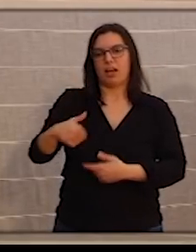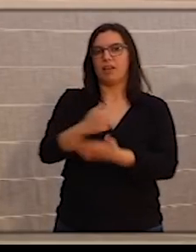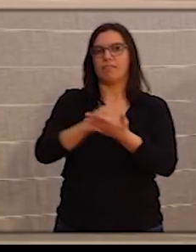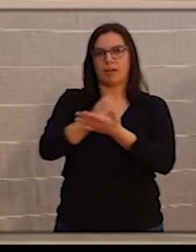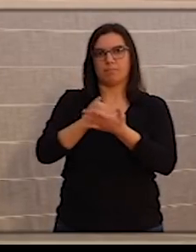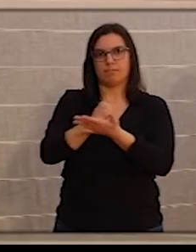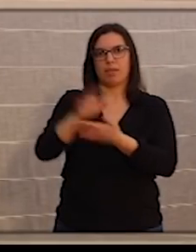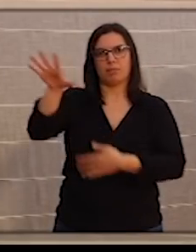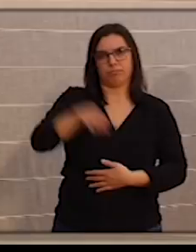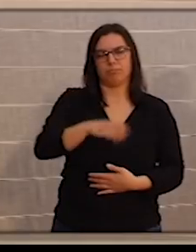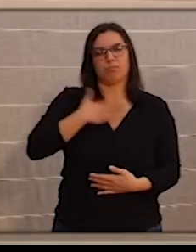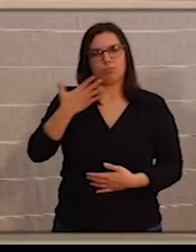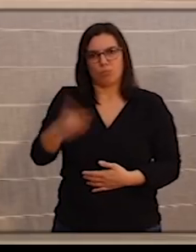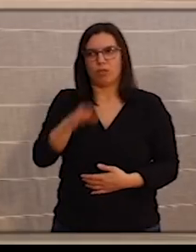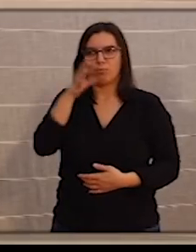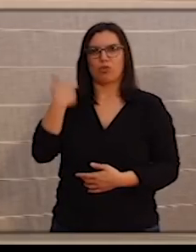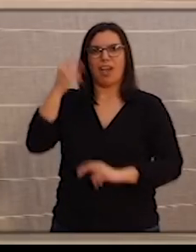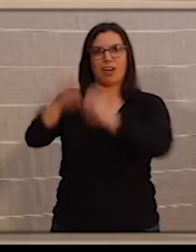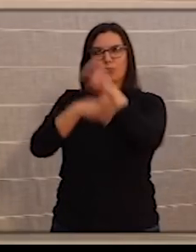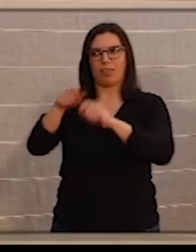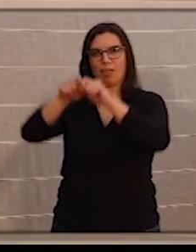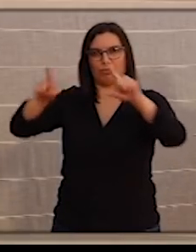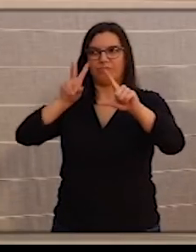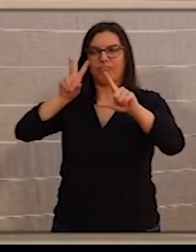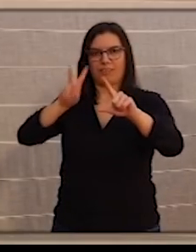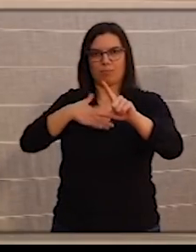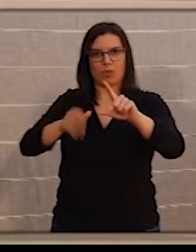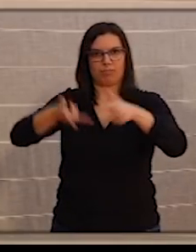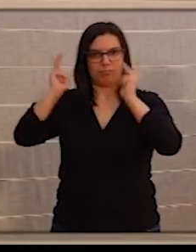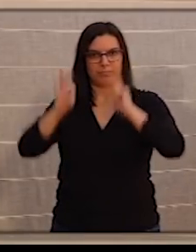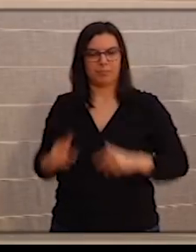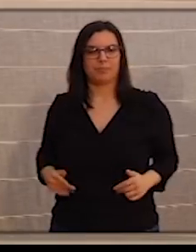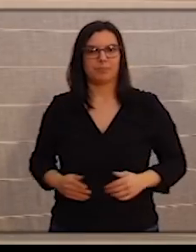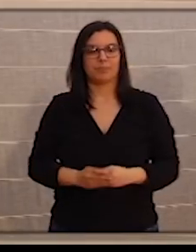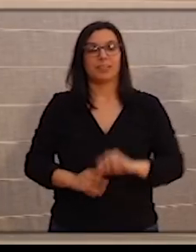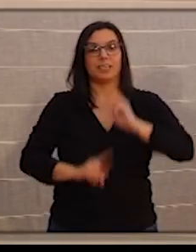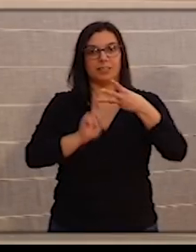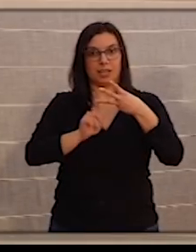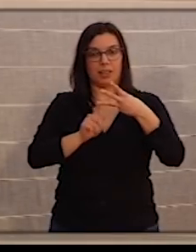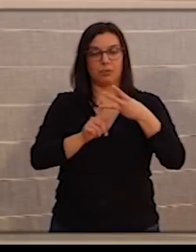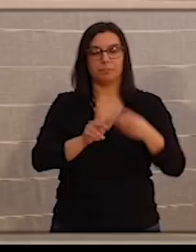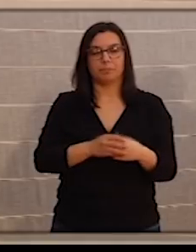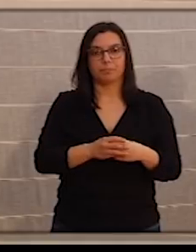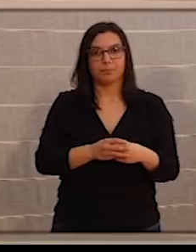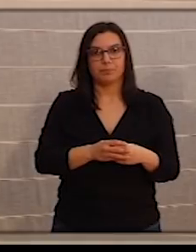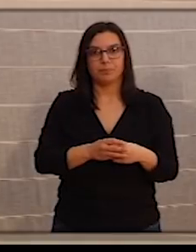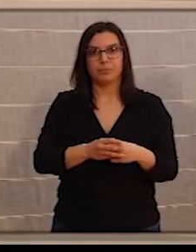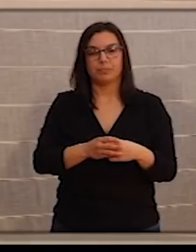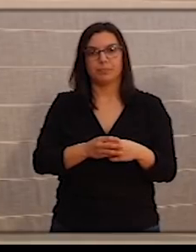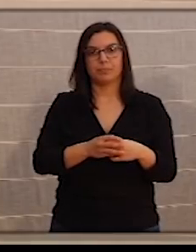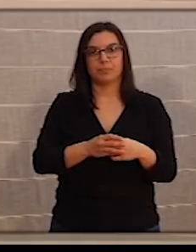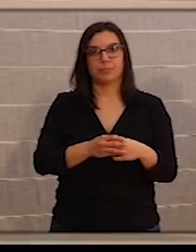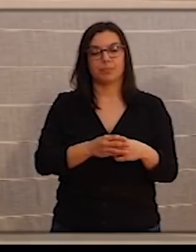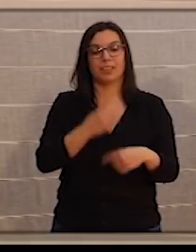personas pueden recoger sus medicamentos en las diferentes farmacias. Y, en tercer lugar, todas las actividades que sean